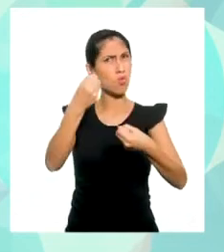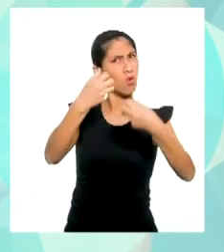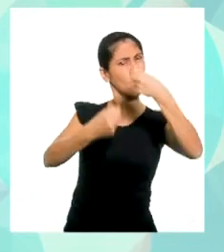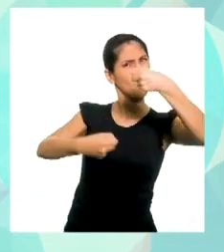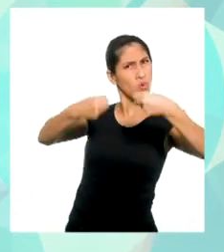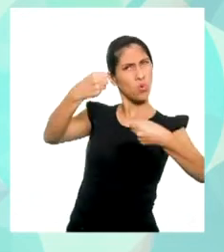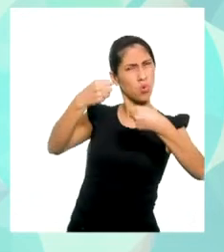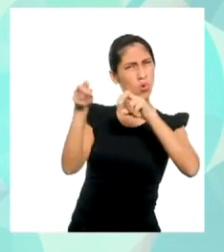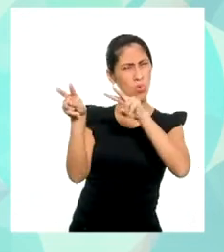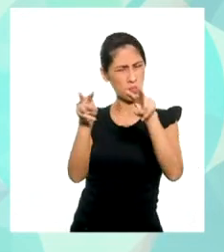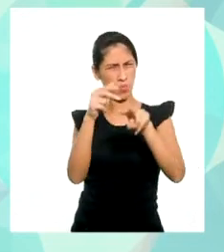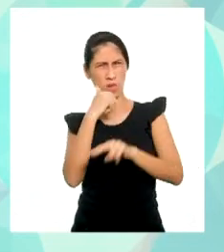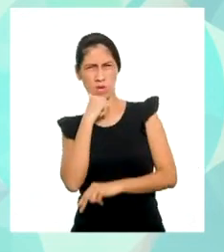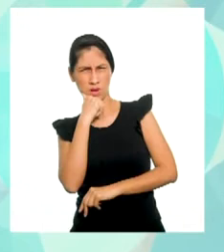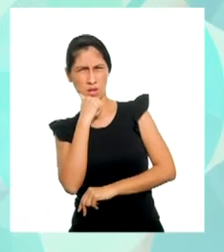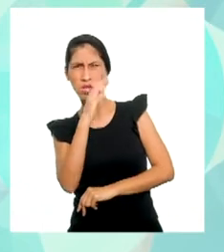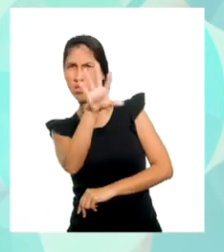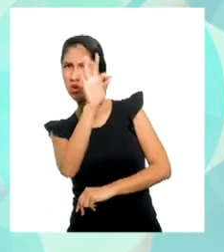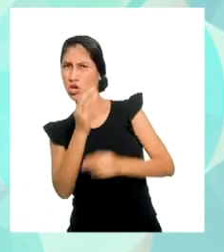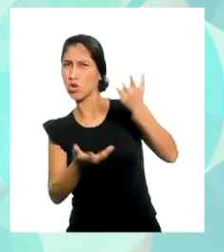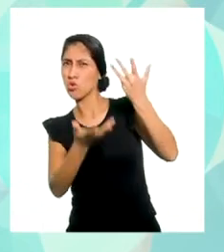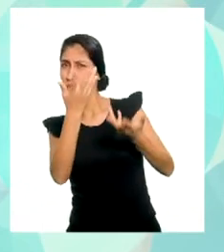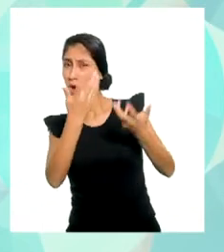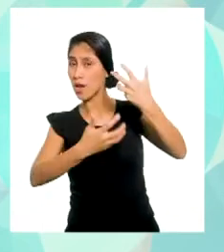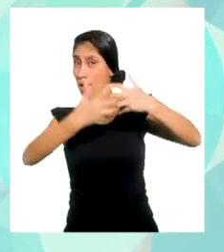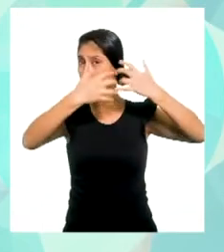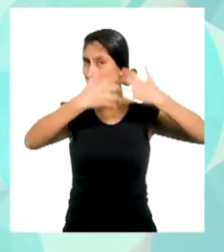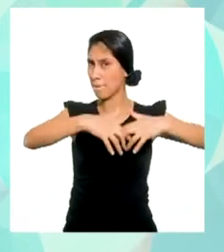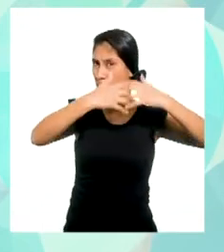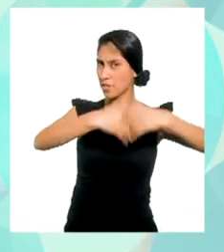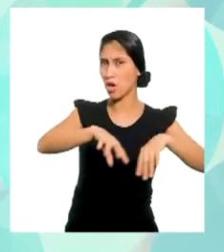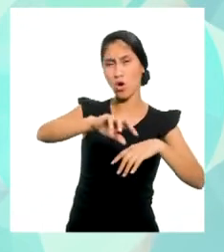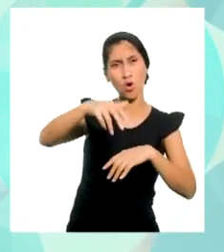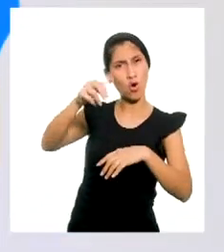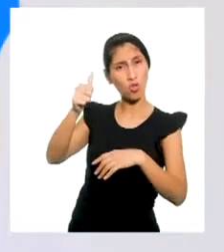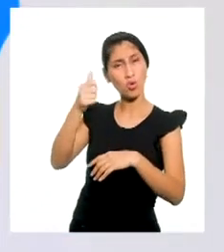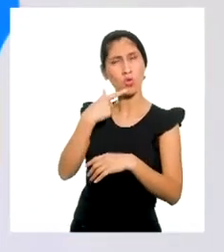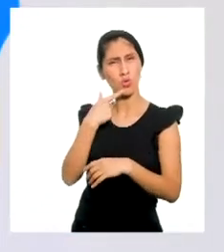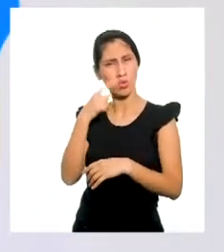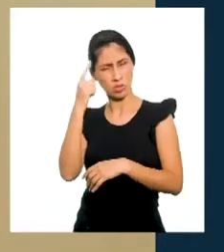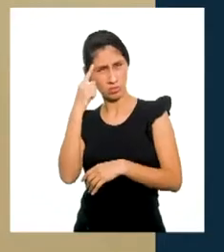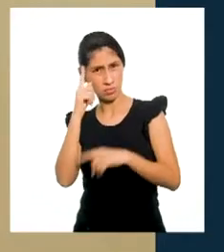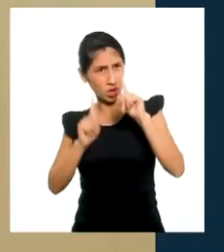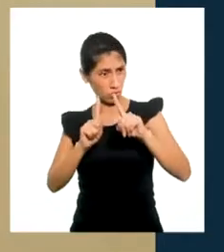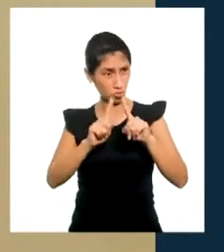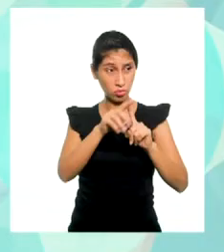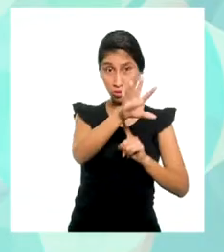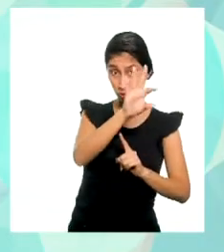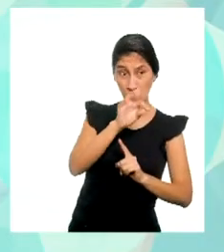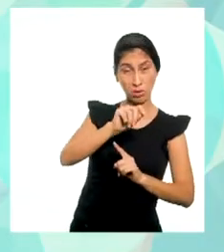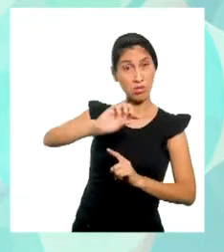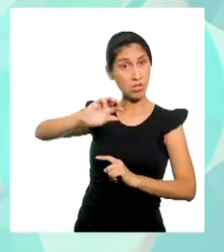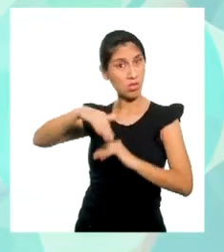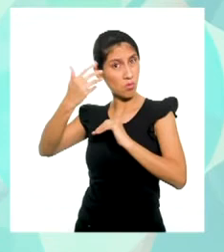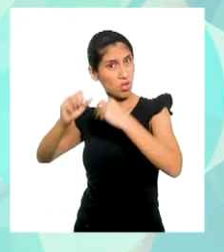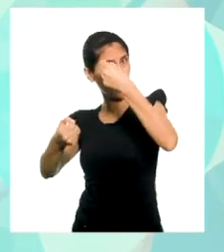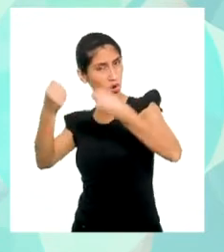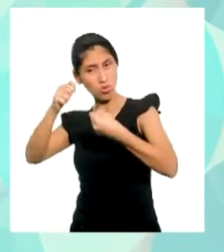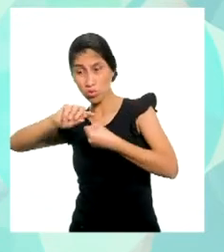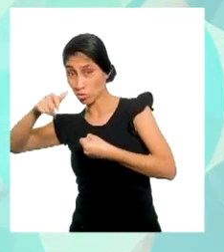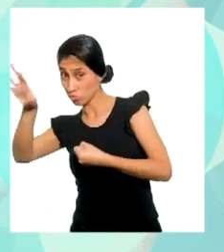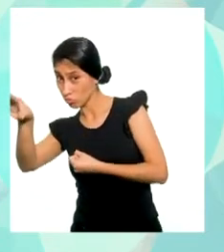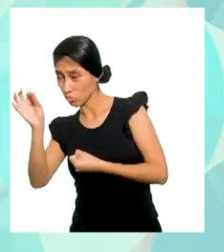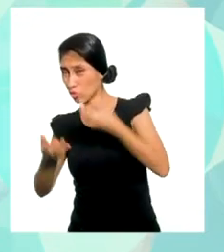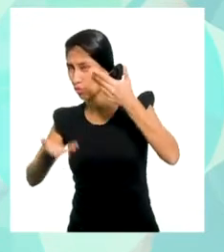convendría usar una empresa y otros donde nos convendría usar la otra? Veamos, podemos desarrollar